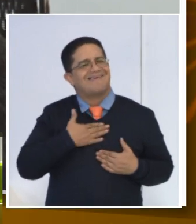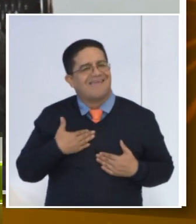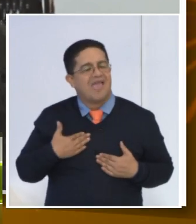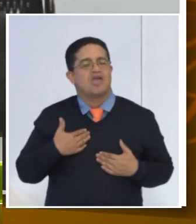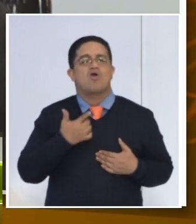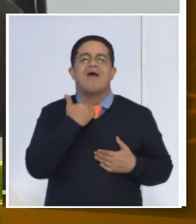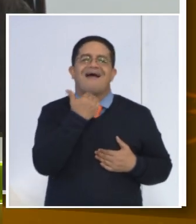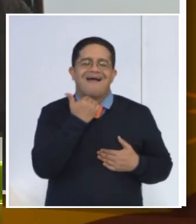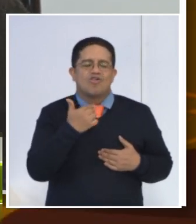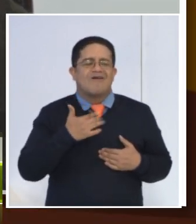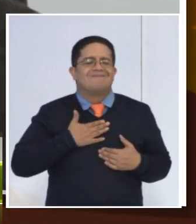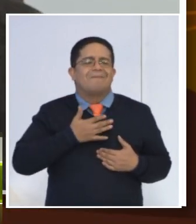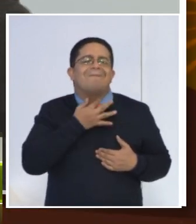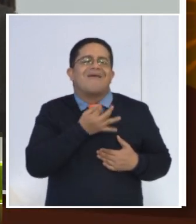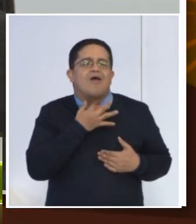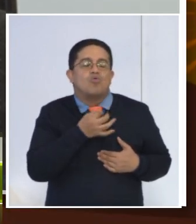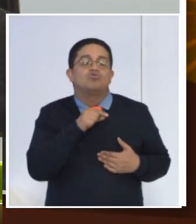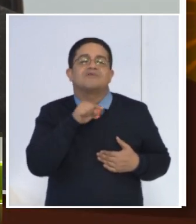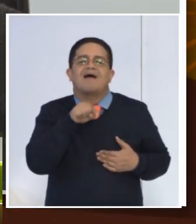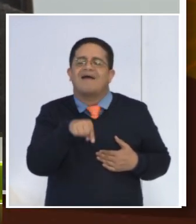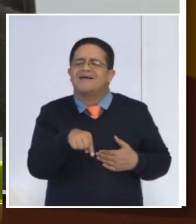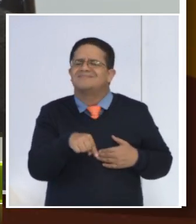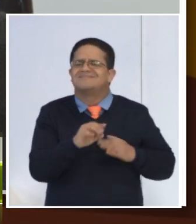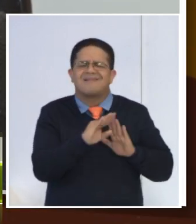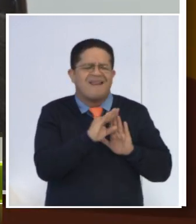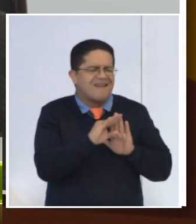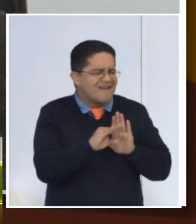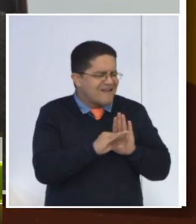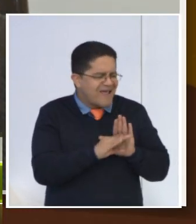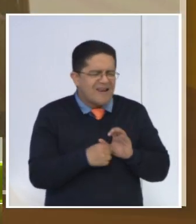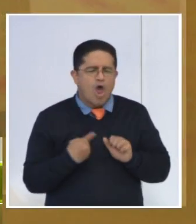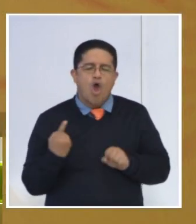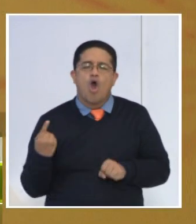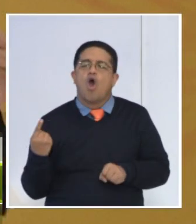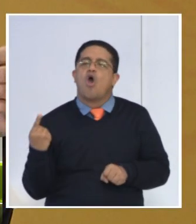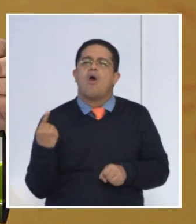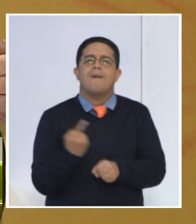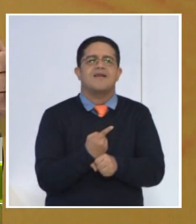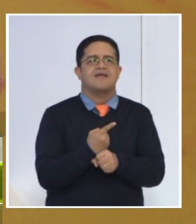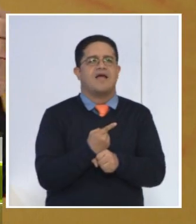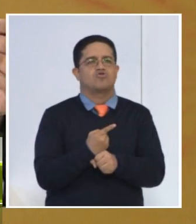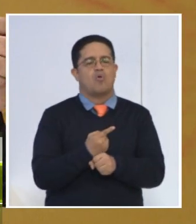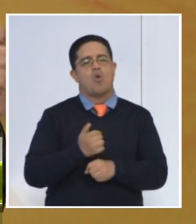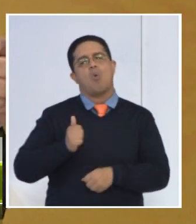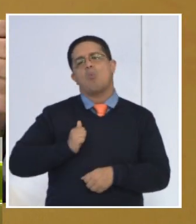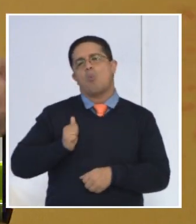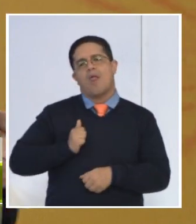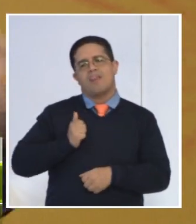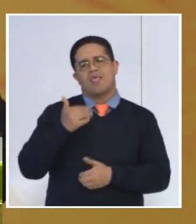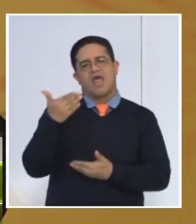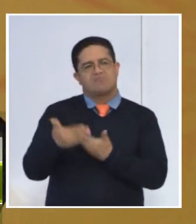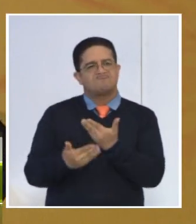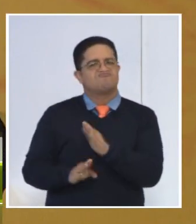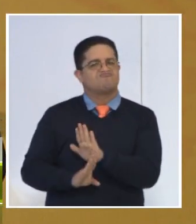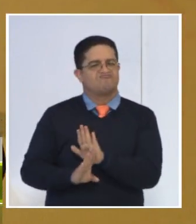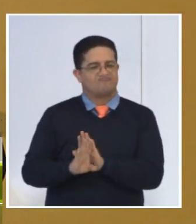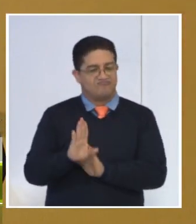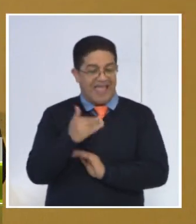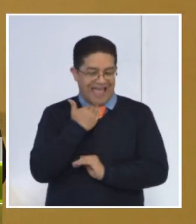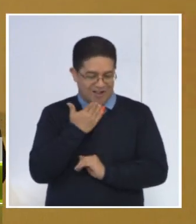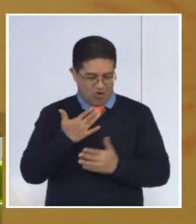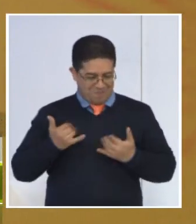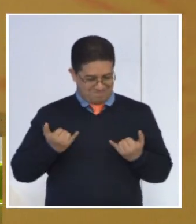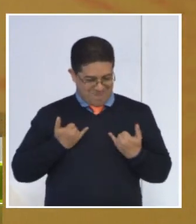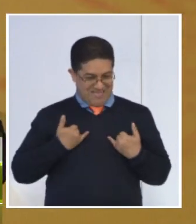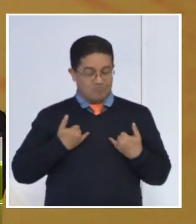realmente a mí me gusta. Y eso es una regla obligatoria en cualquier proceso humano. Es decir, que eso venga desde el mismo